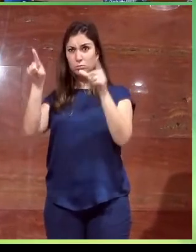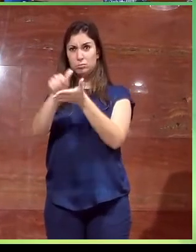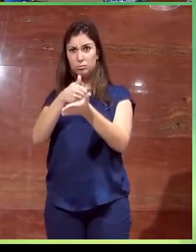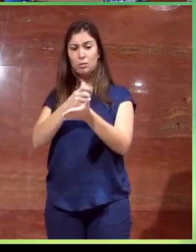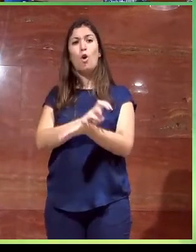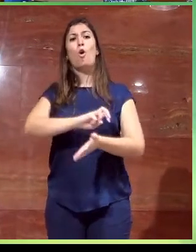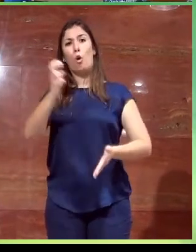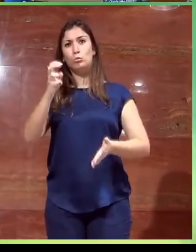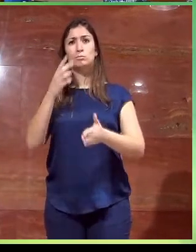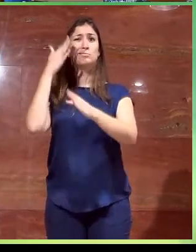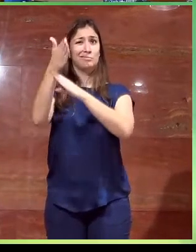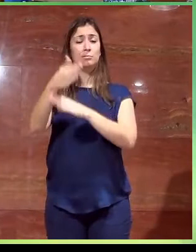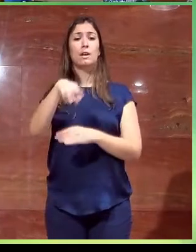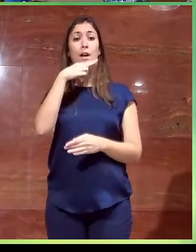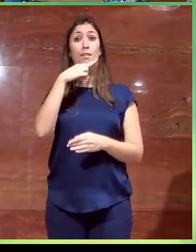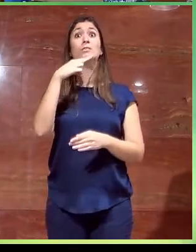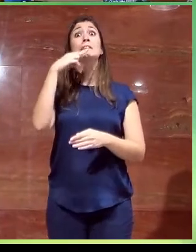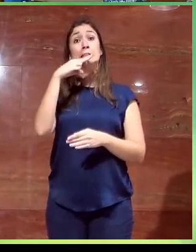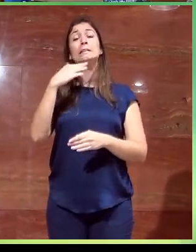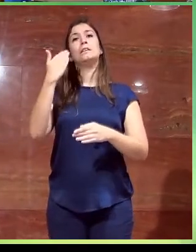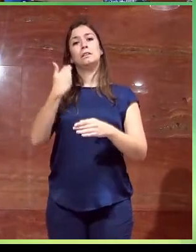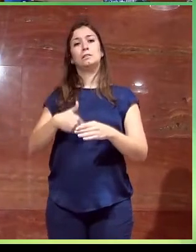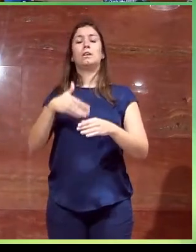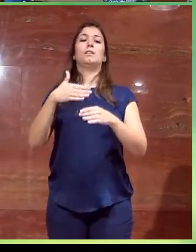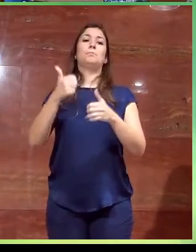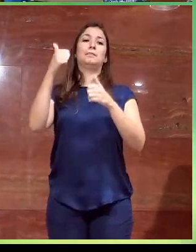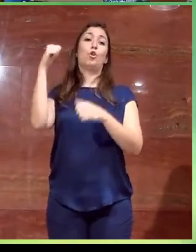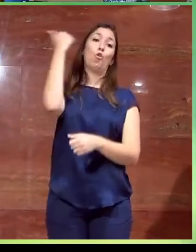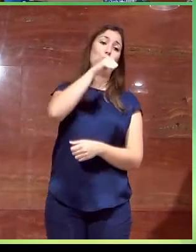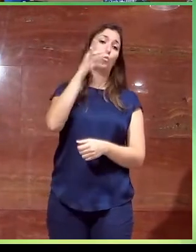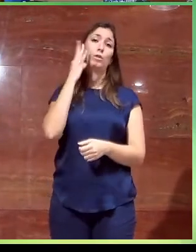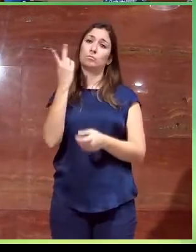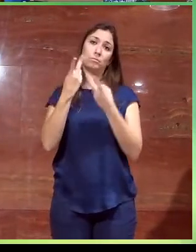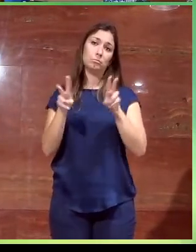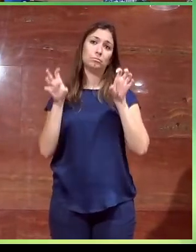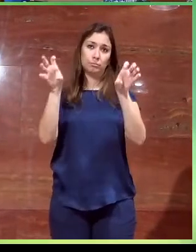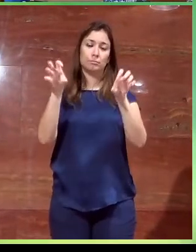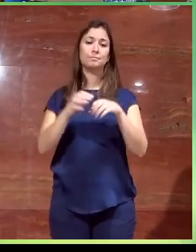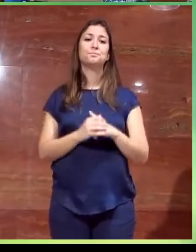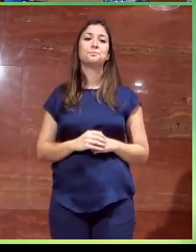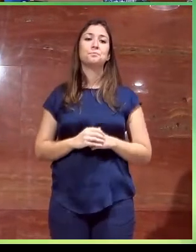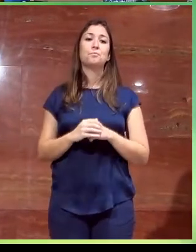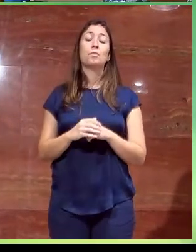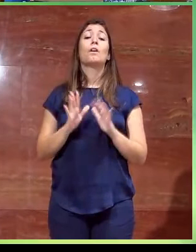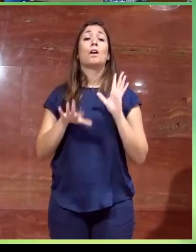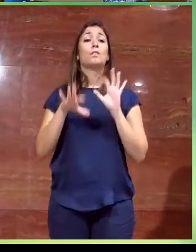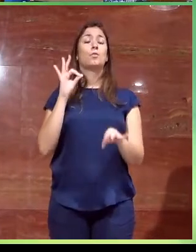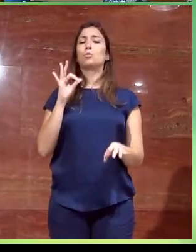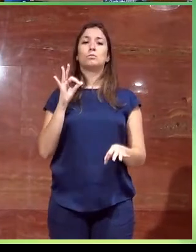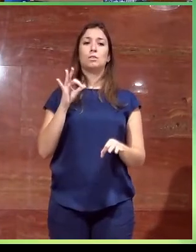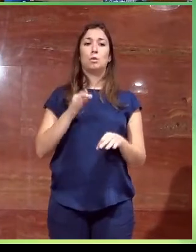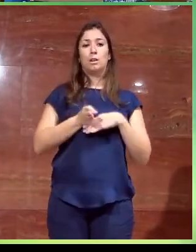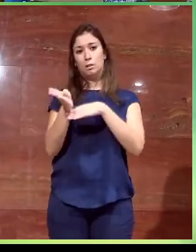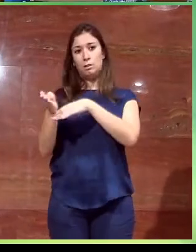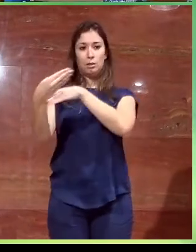independencia de que uno de los aseos y ya desde estos vestíbulos accedes a los aseos masculinos o femeninos, ¿no? Decidimos, bueno, pues hacemos un único acceso